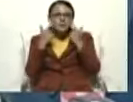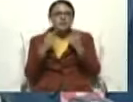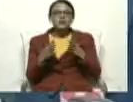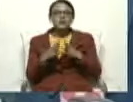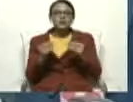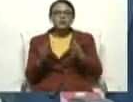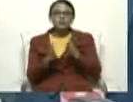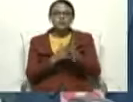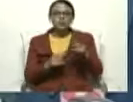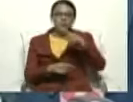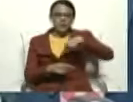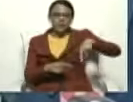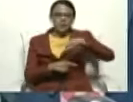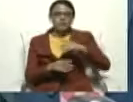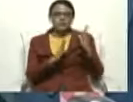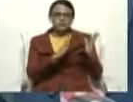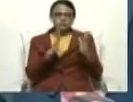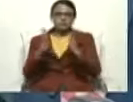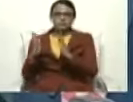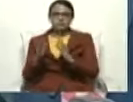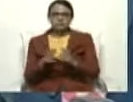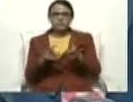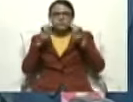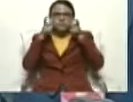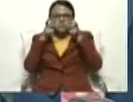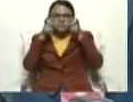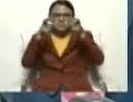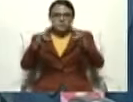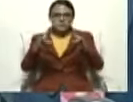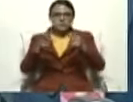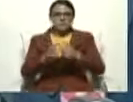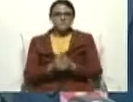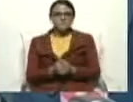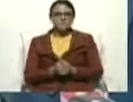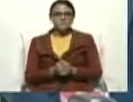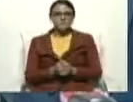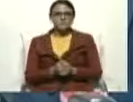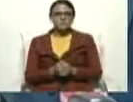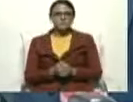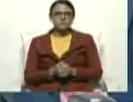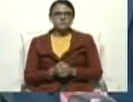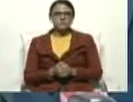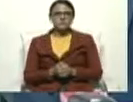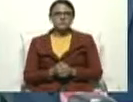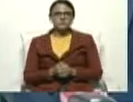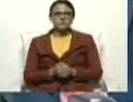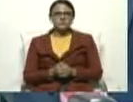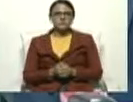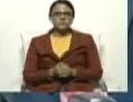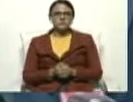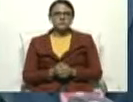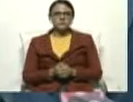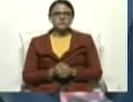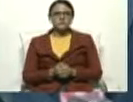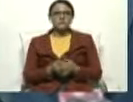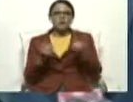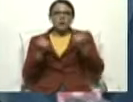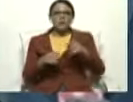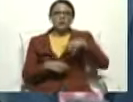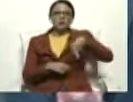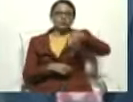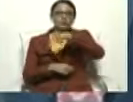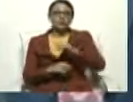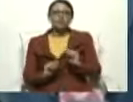relación a toda esta información que se ha venido. Vamos a dar un comunicado